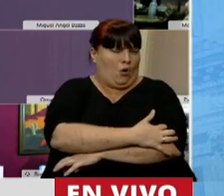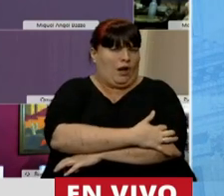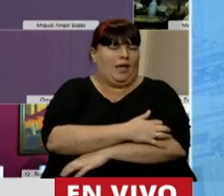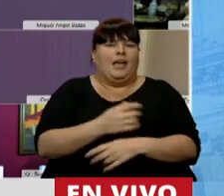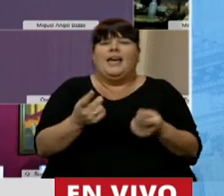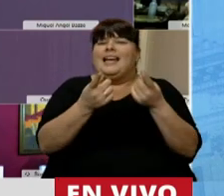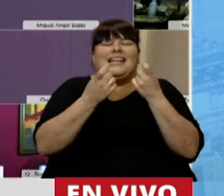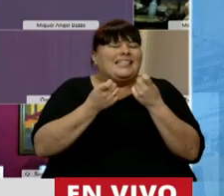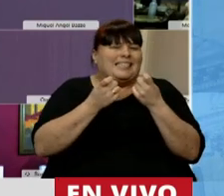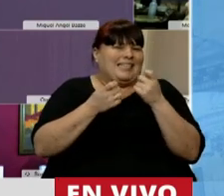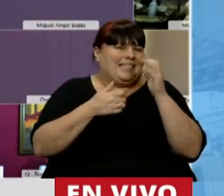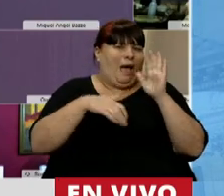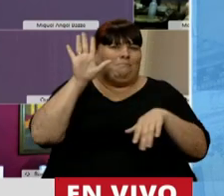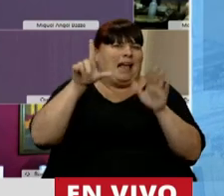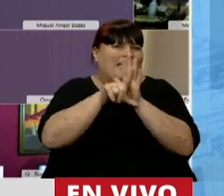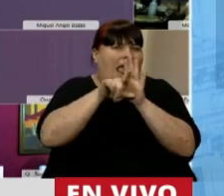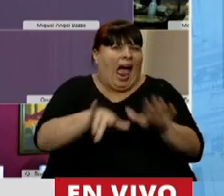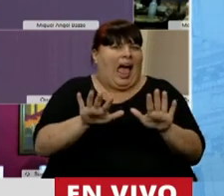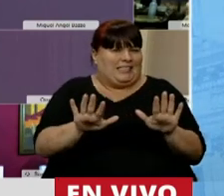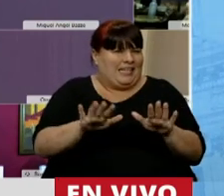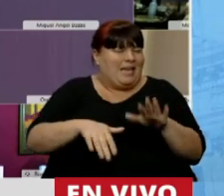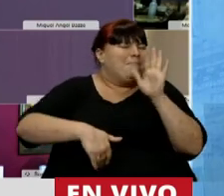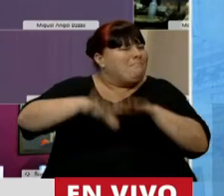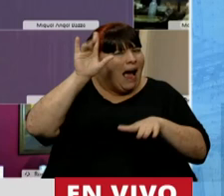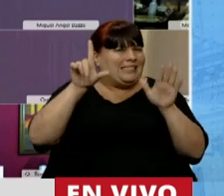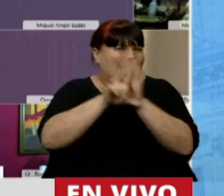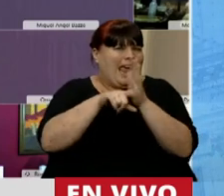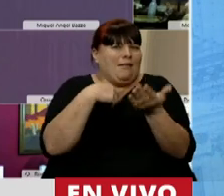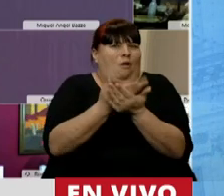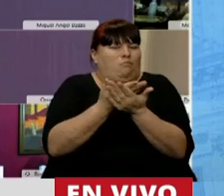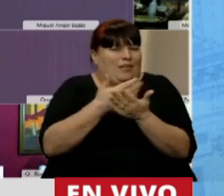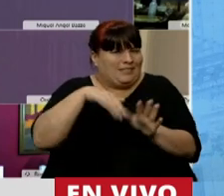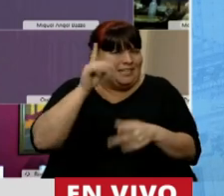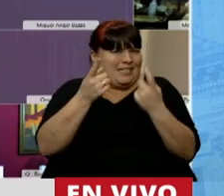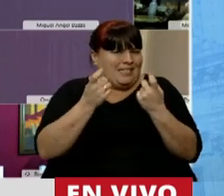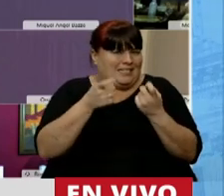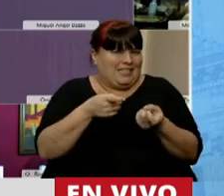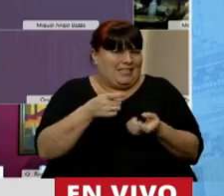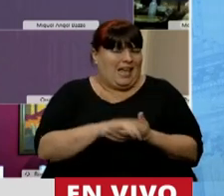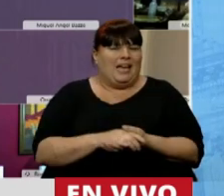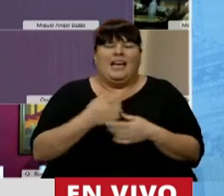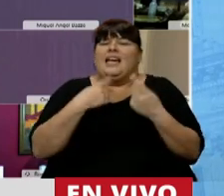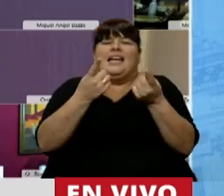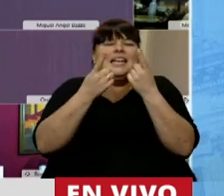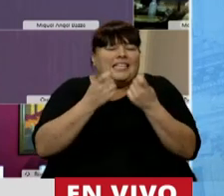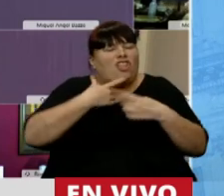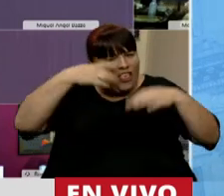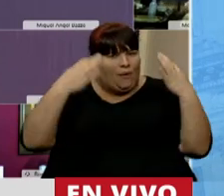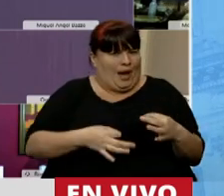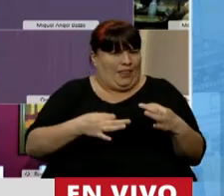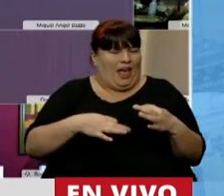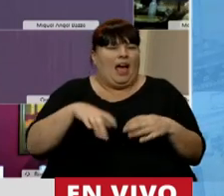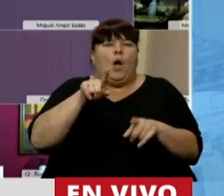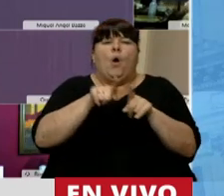que necesitamos muchas más leyes como estas. Muchas más iniciativas como estas. Que necesitamos de verdad que